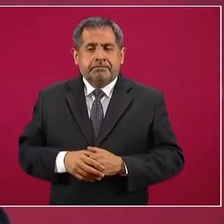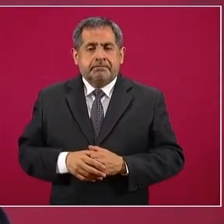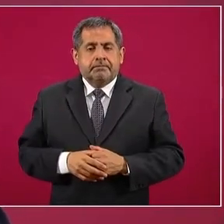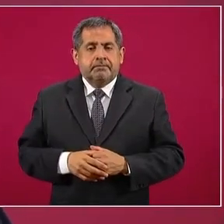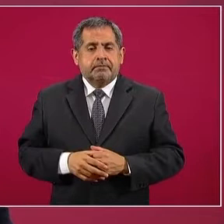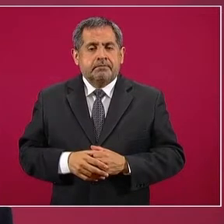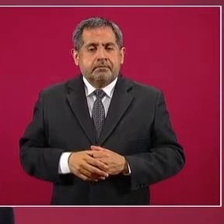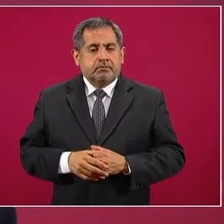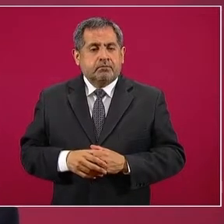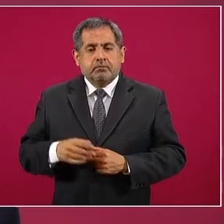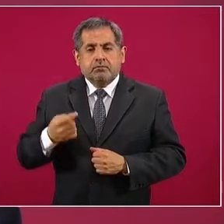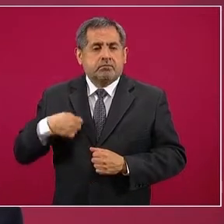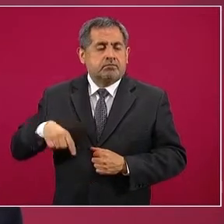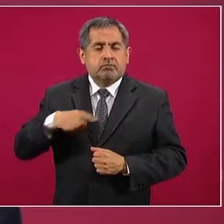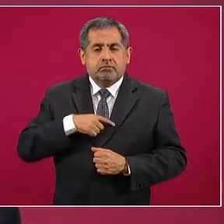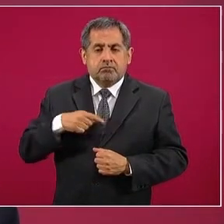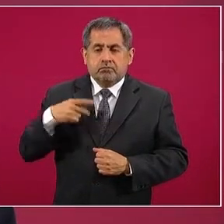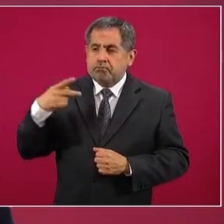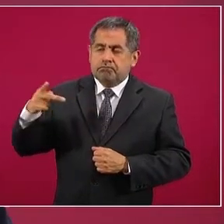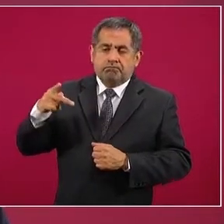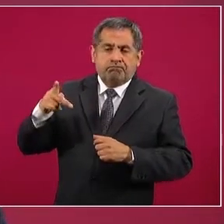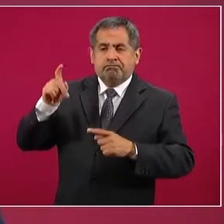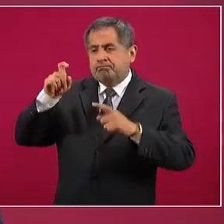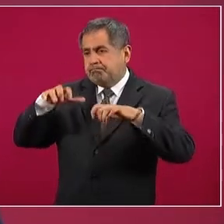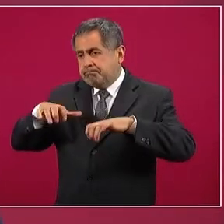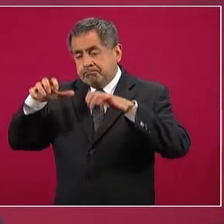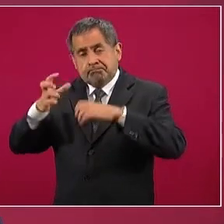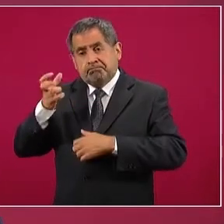tiene sus propias leyes.